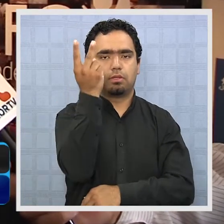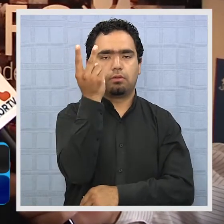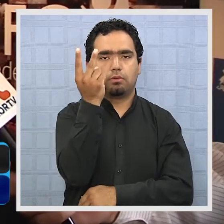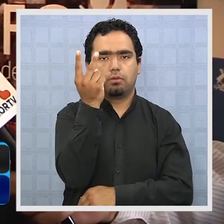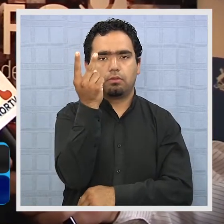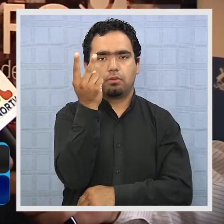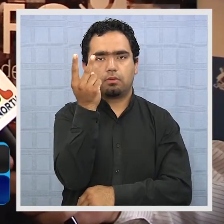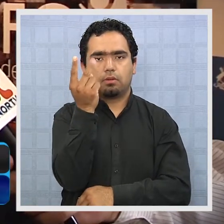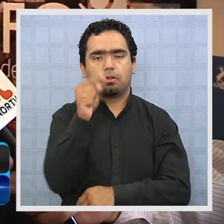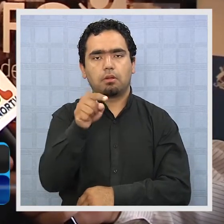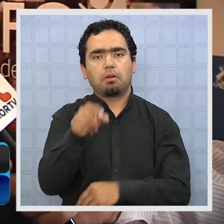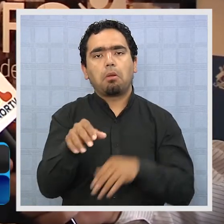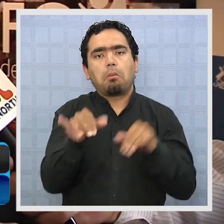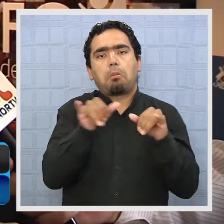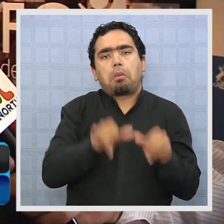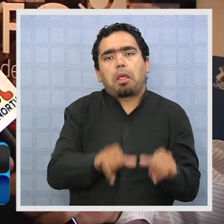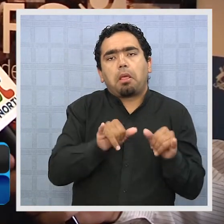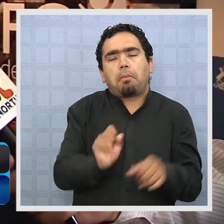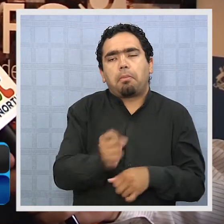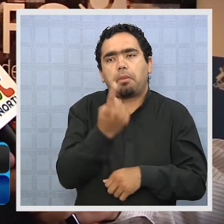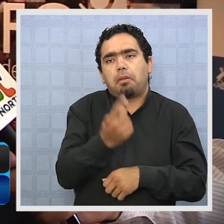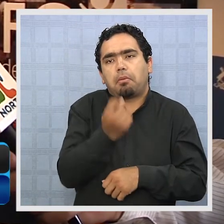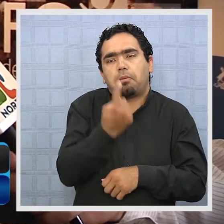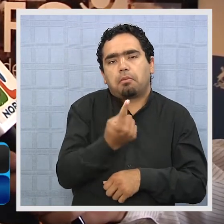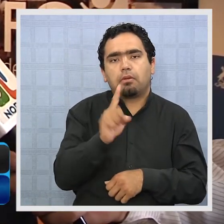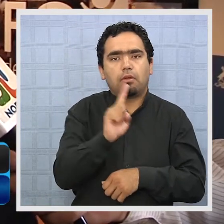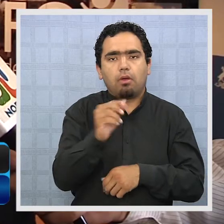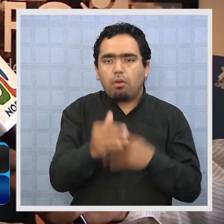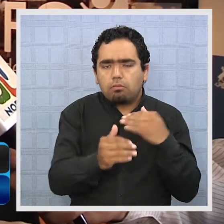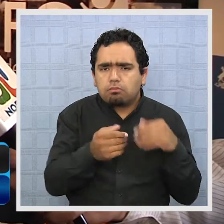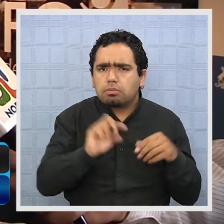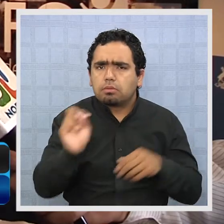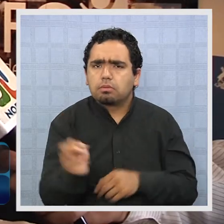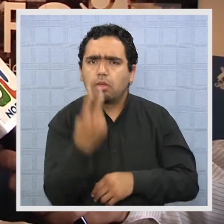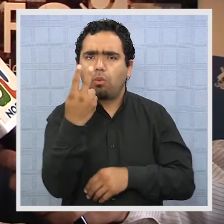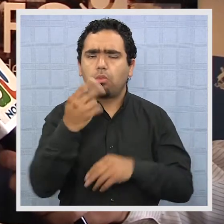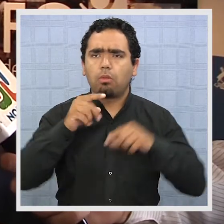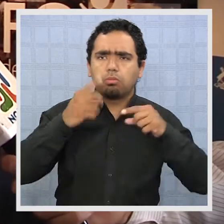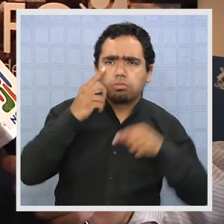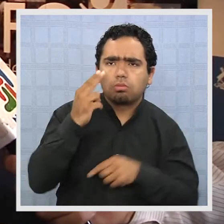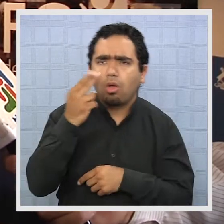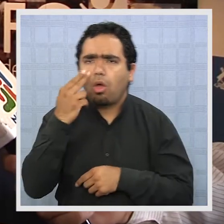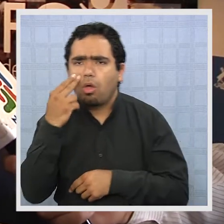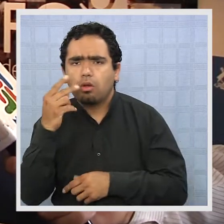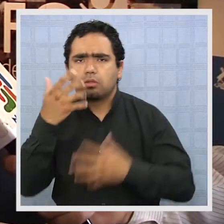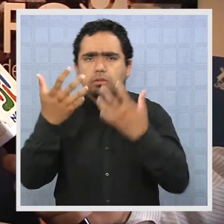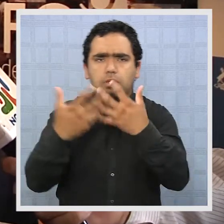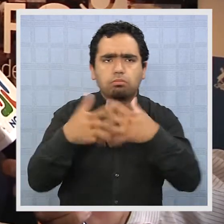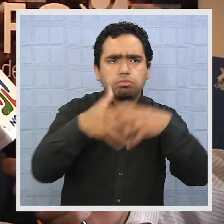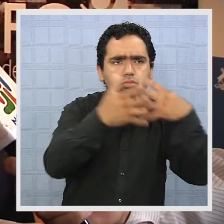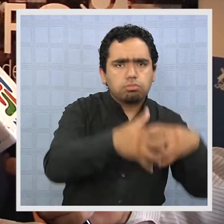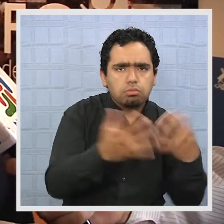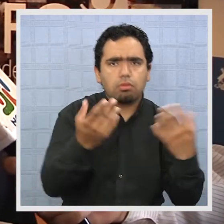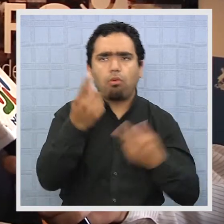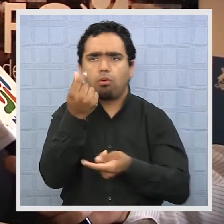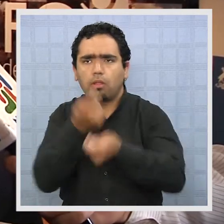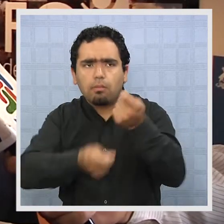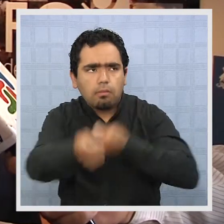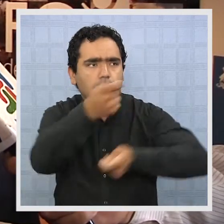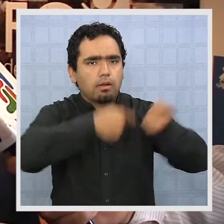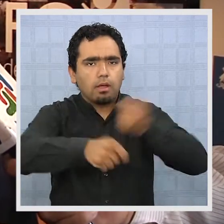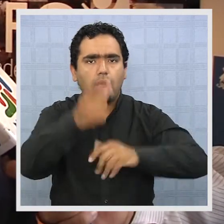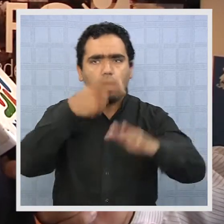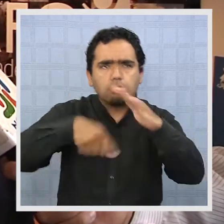no quedarse ya en la parte tan primaria, sino que ir conociendo los mercados, ir aterrizando muchas ideas